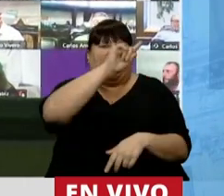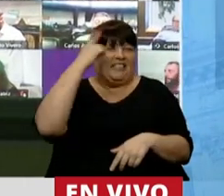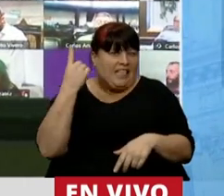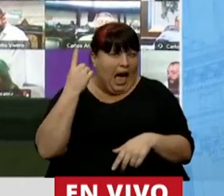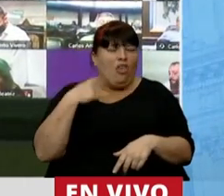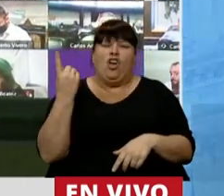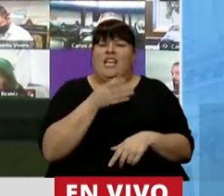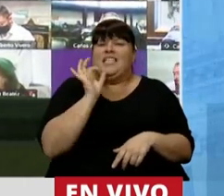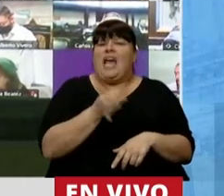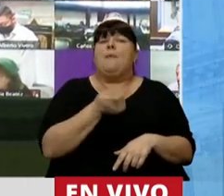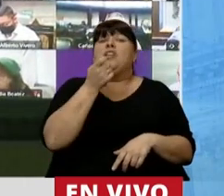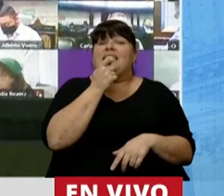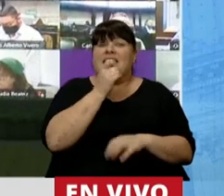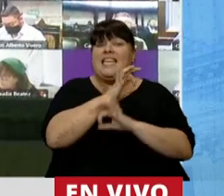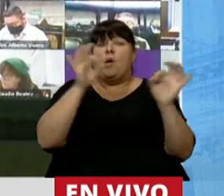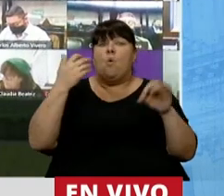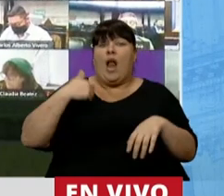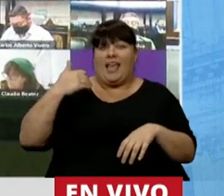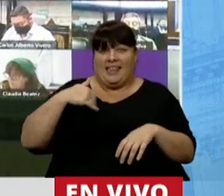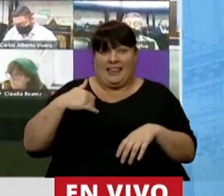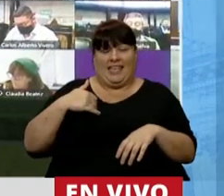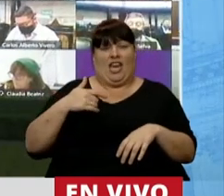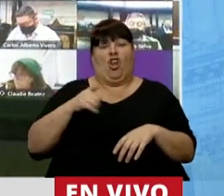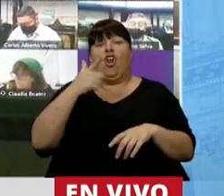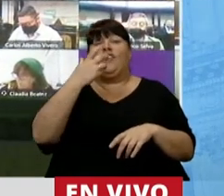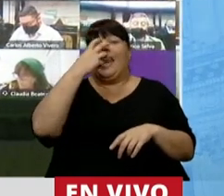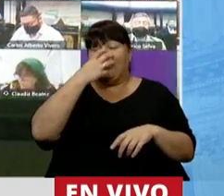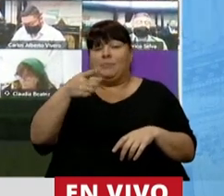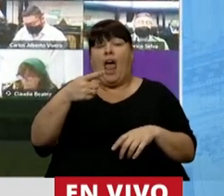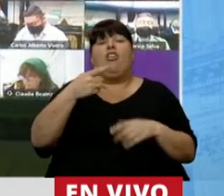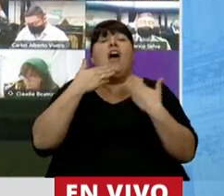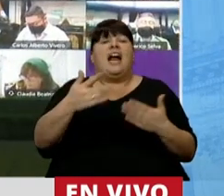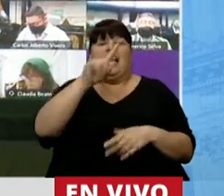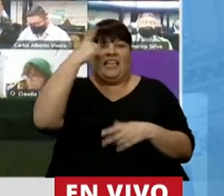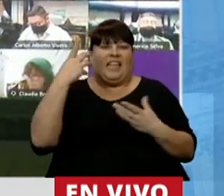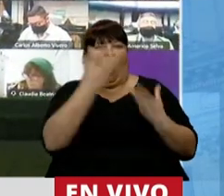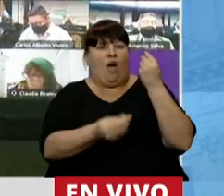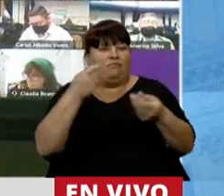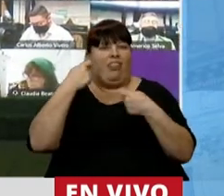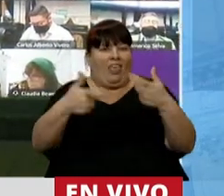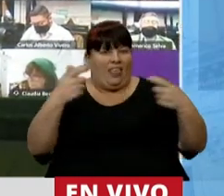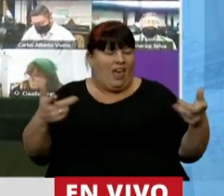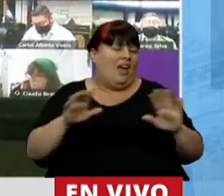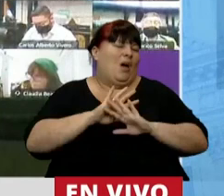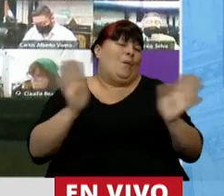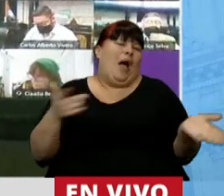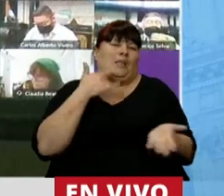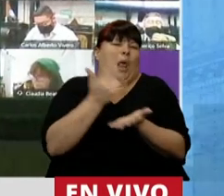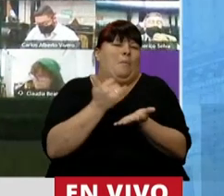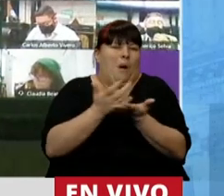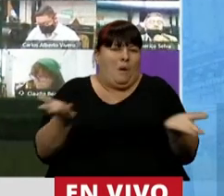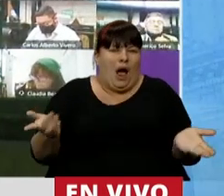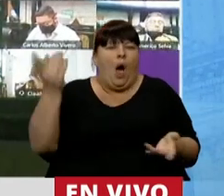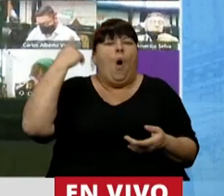Estado. Sabemos que si no hay ningún argentino que se quedó sin respirador, fue gracias al Estado. Entonces dejémonos de embromar,